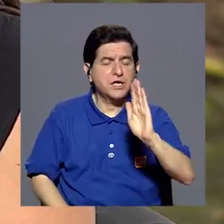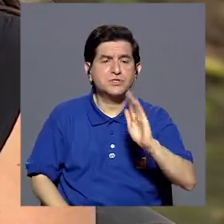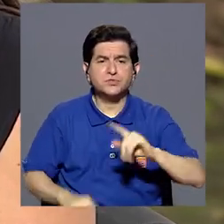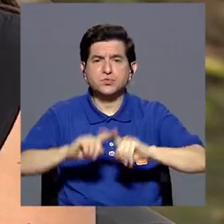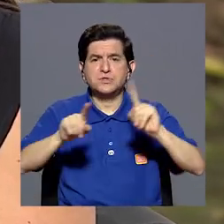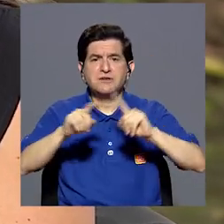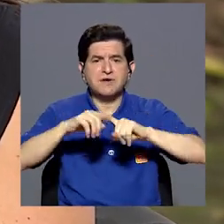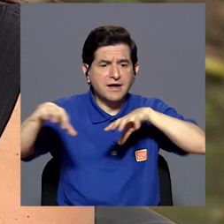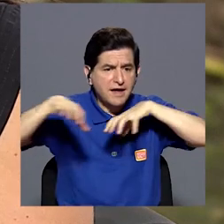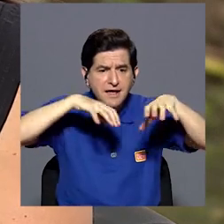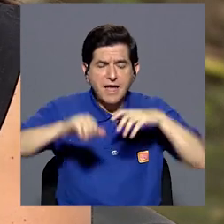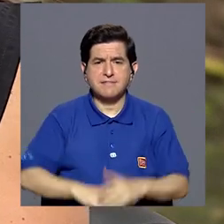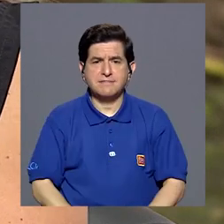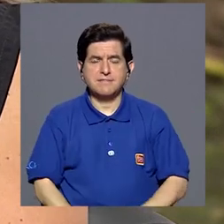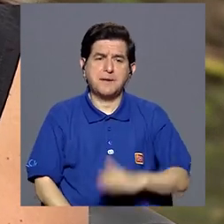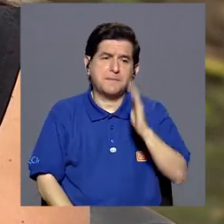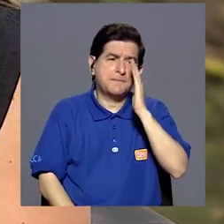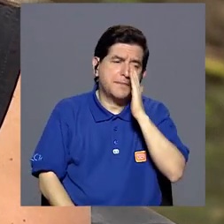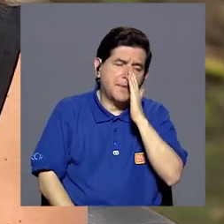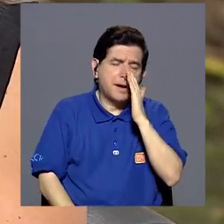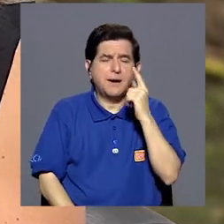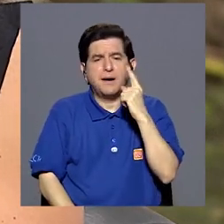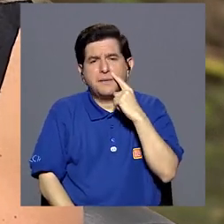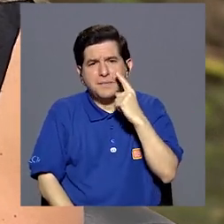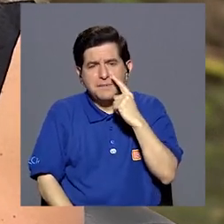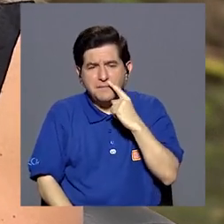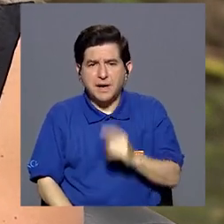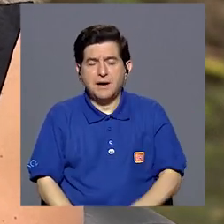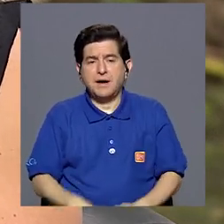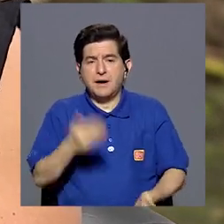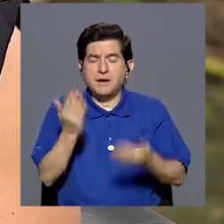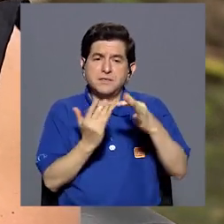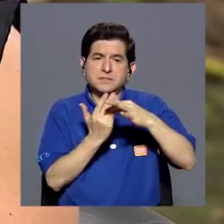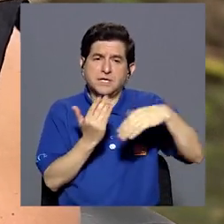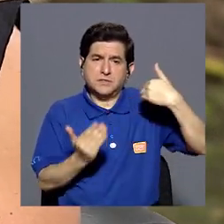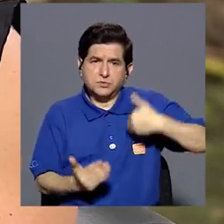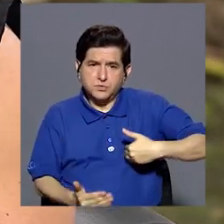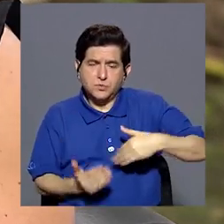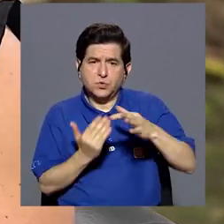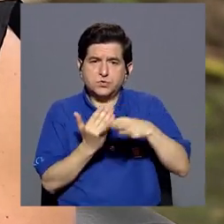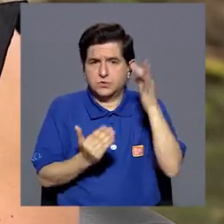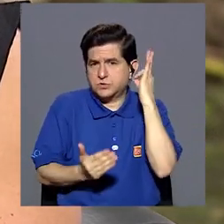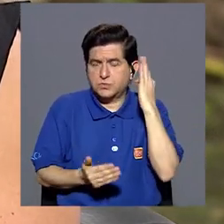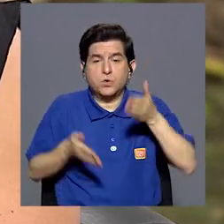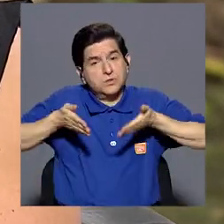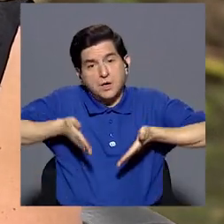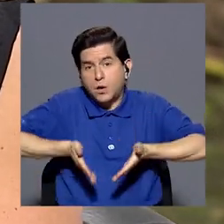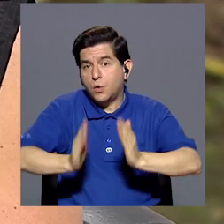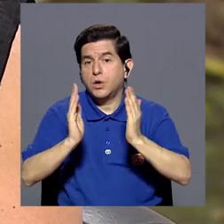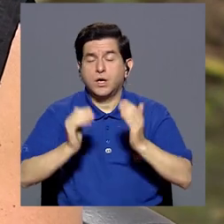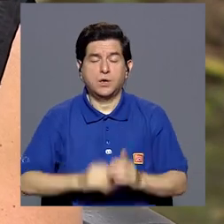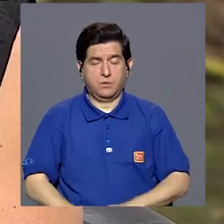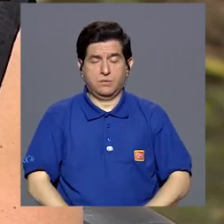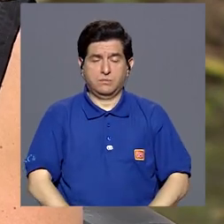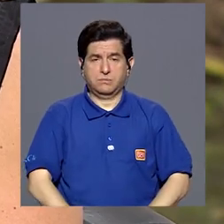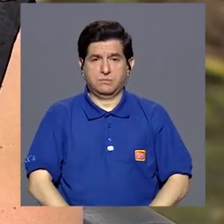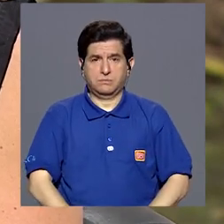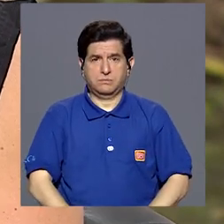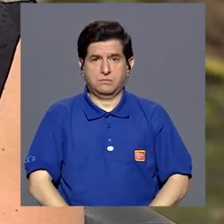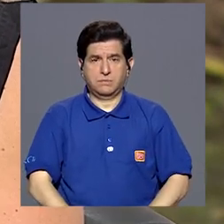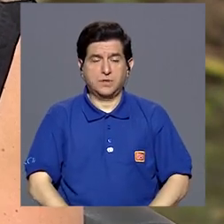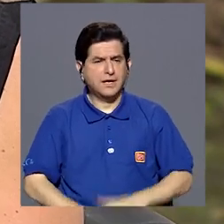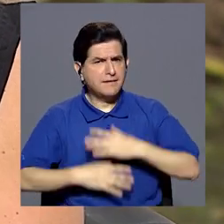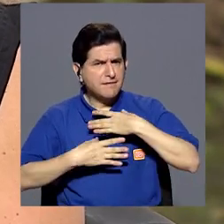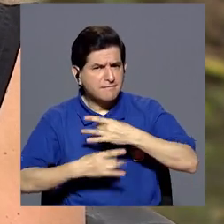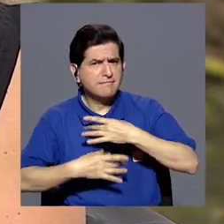necesidades. No sé, tal vez una mamá, un papá, incluso un esposo, una esposa, un hijo, ¿verdad?